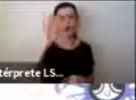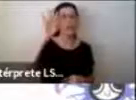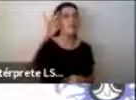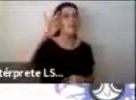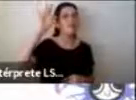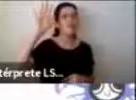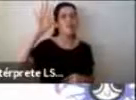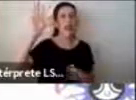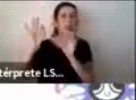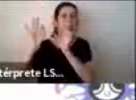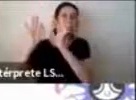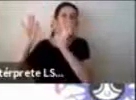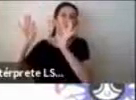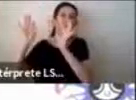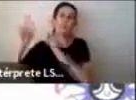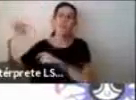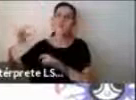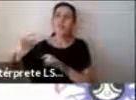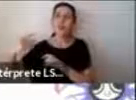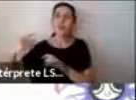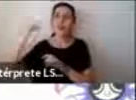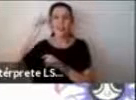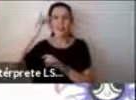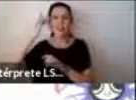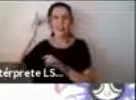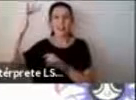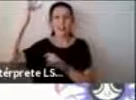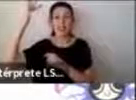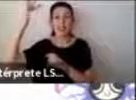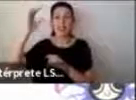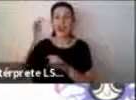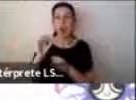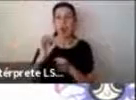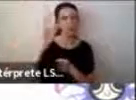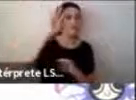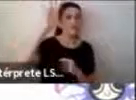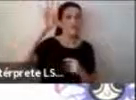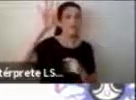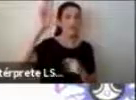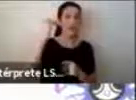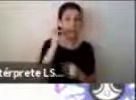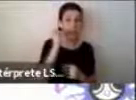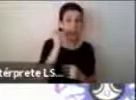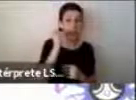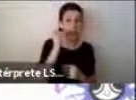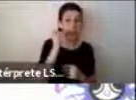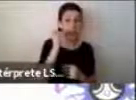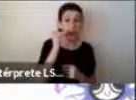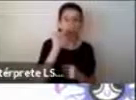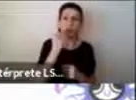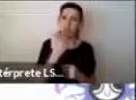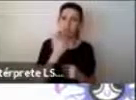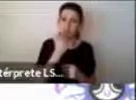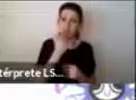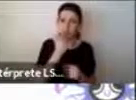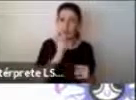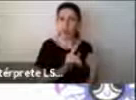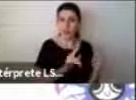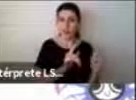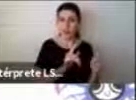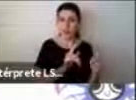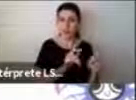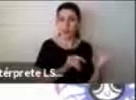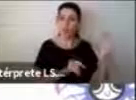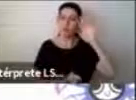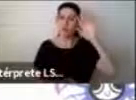inteligencia, hablar de que son como niños, sino también hay un tema de la devaluación, por ejemplo, en ciertos diagnósticos que son cada vez más